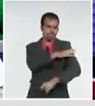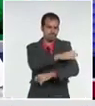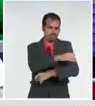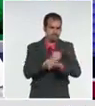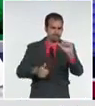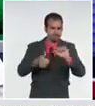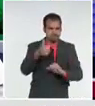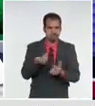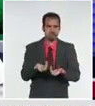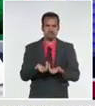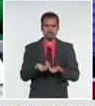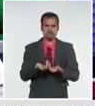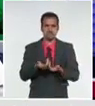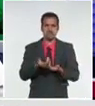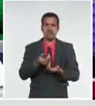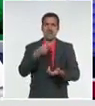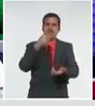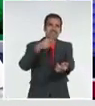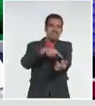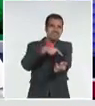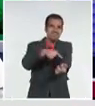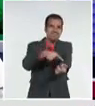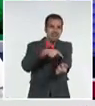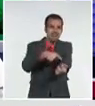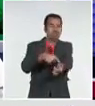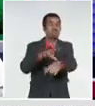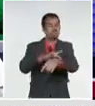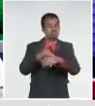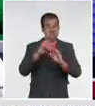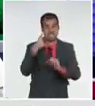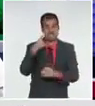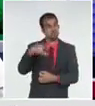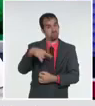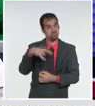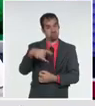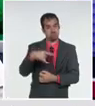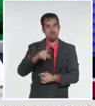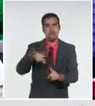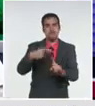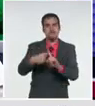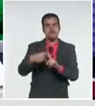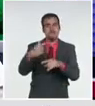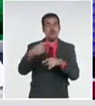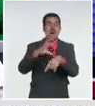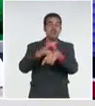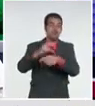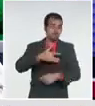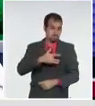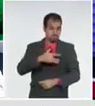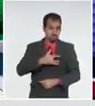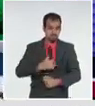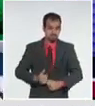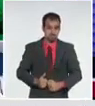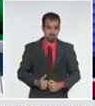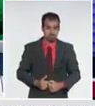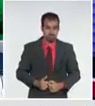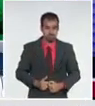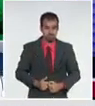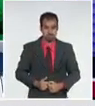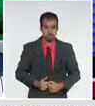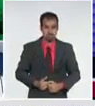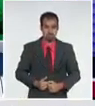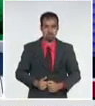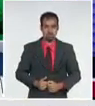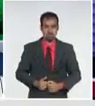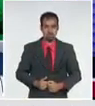diabetes mellitus, cierto grado de obesidad, cardiopatía isquémica y una enfermedad pulmonar